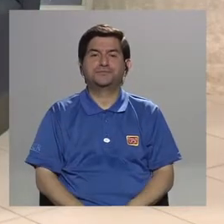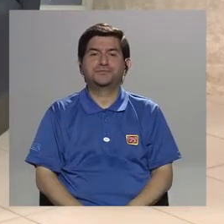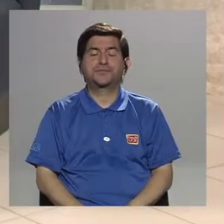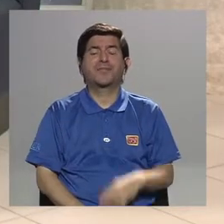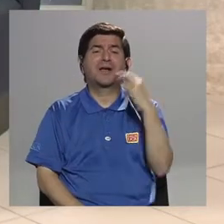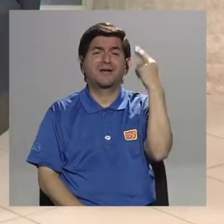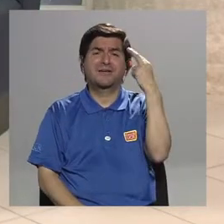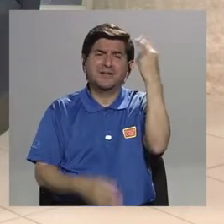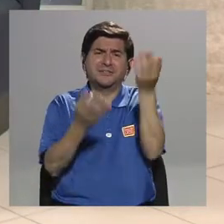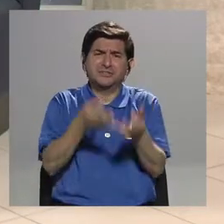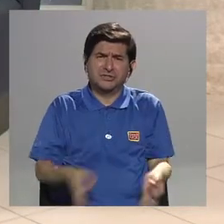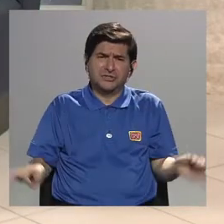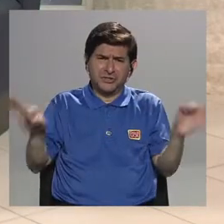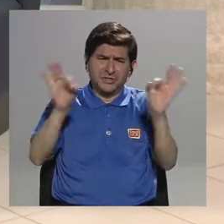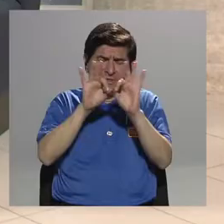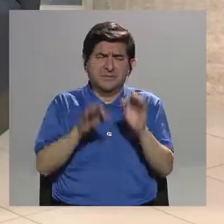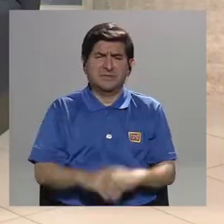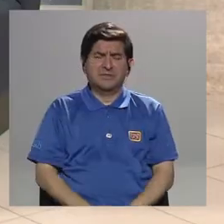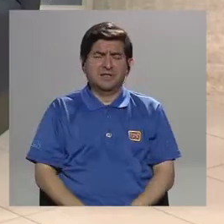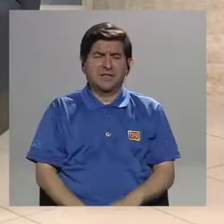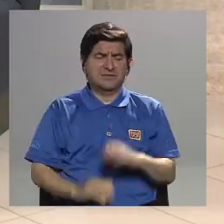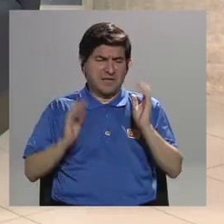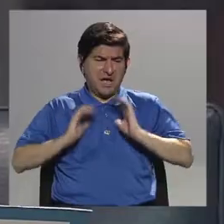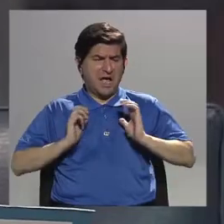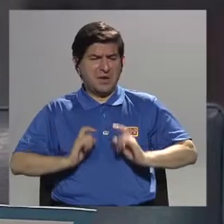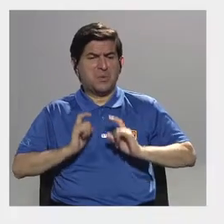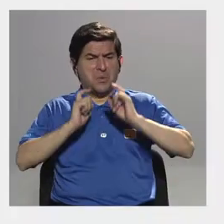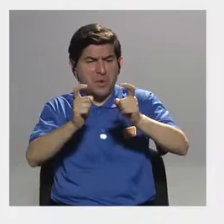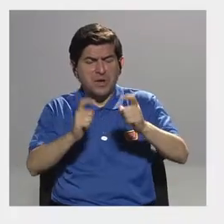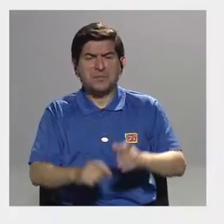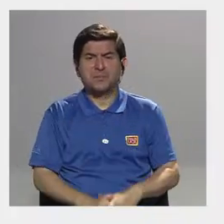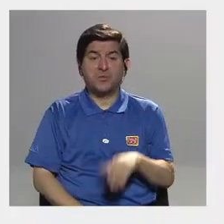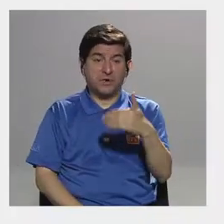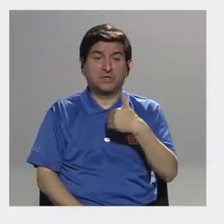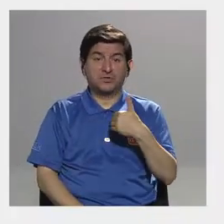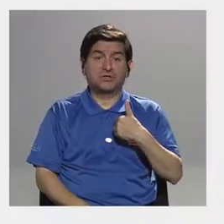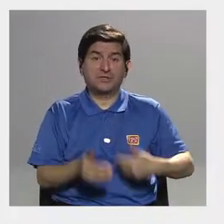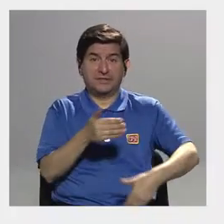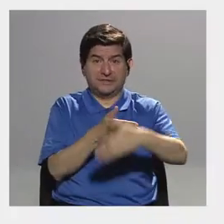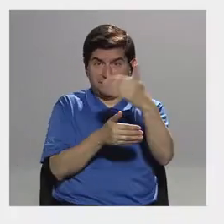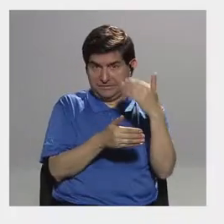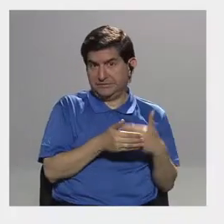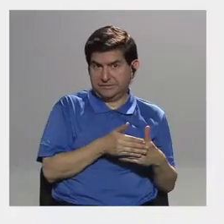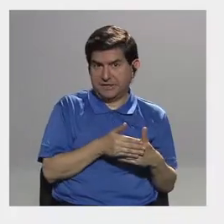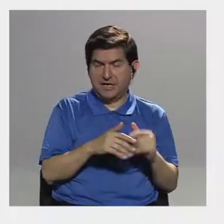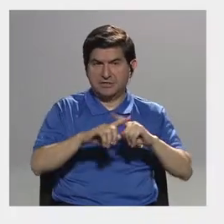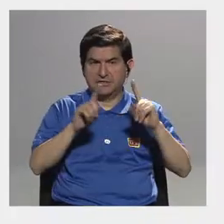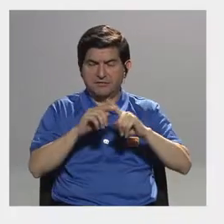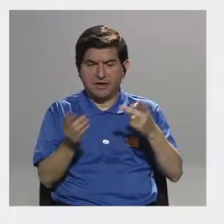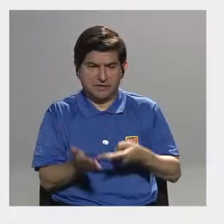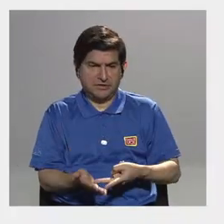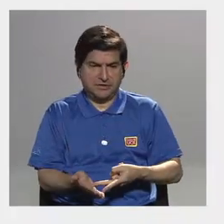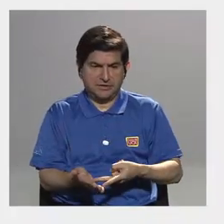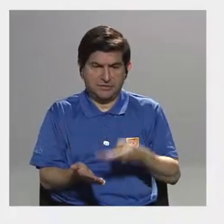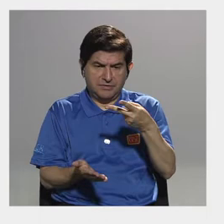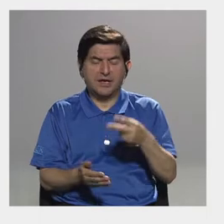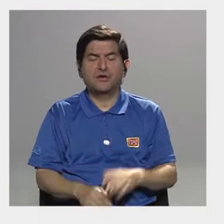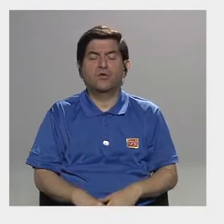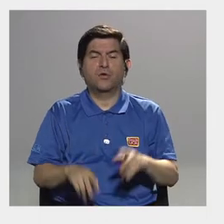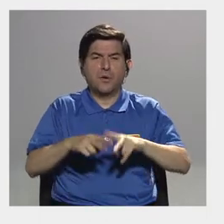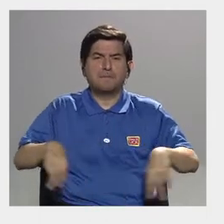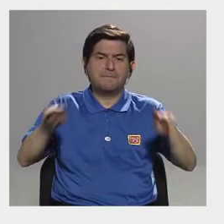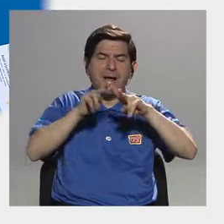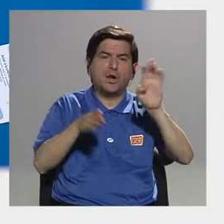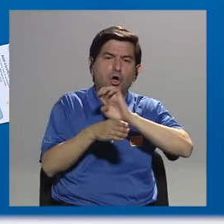¿verdad? De por qué es importante donar su cuerpo, de que esto tiene detrás una serie de valores, ¿verdad? De